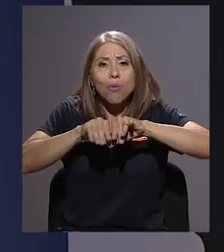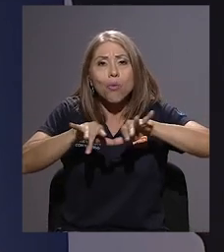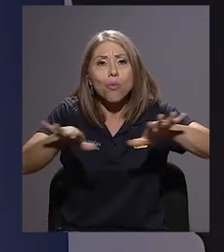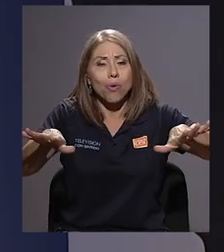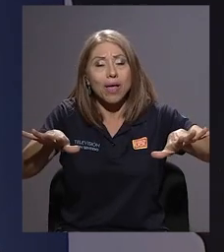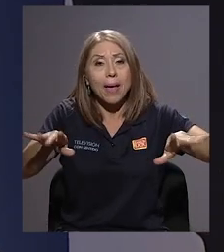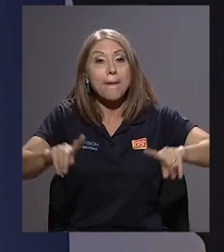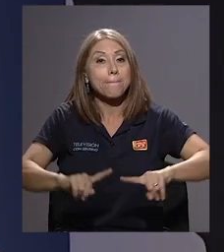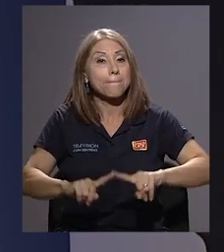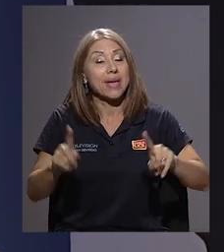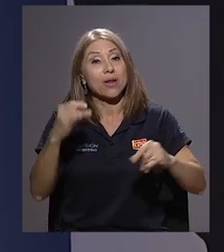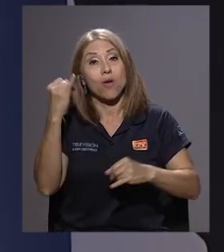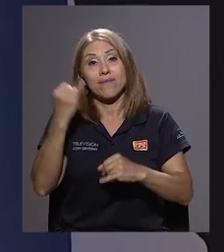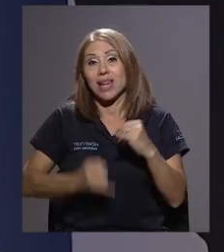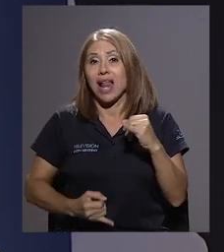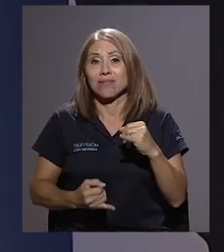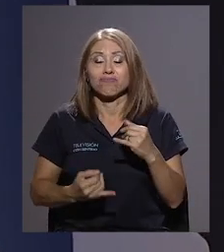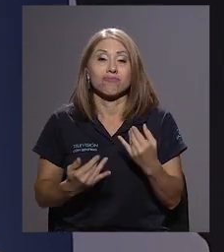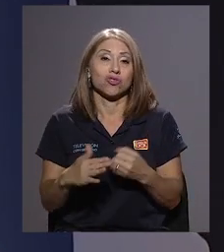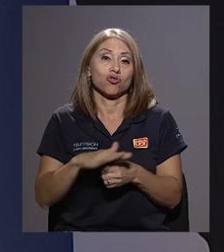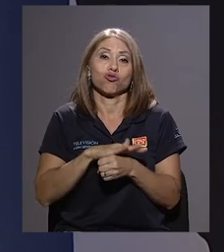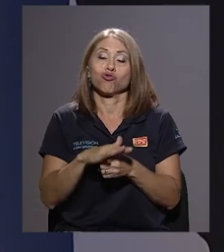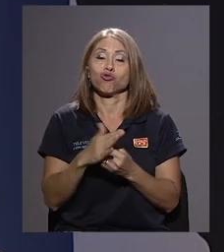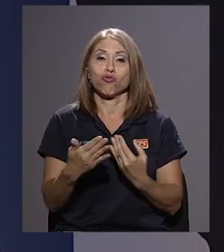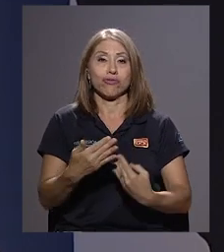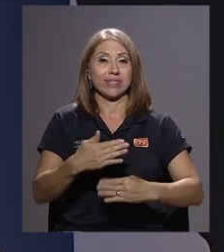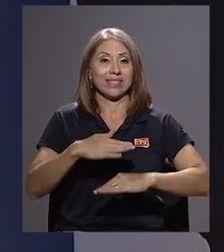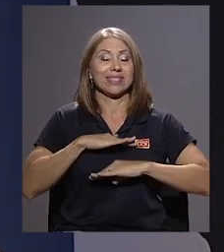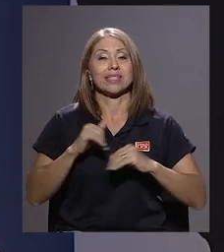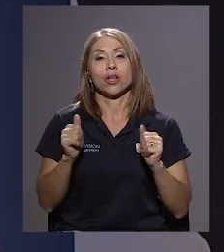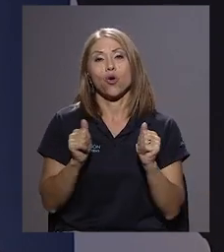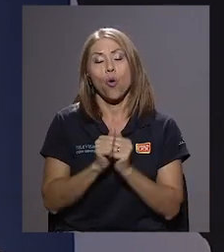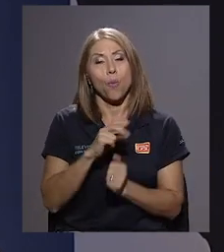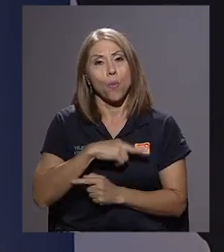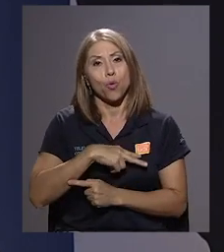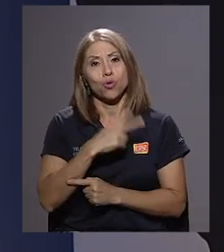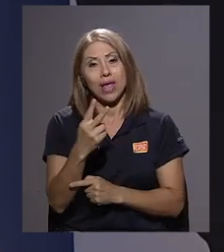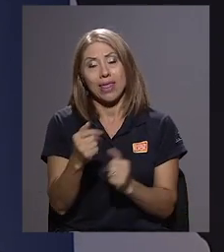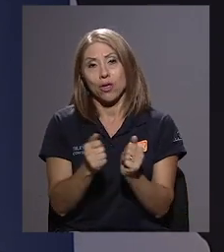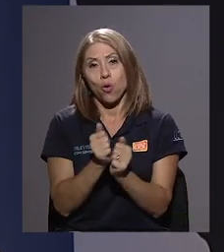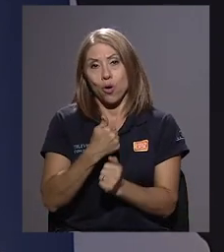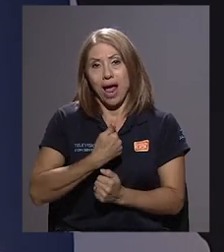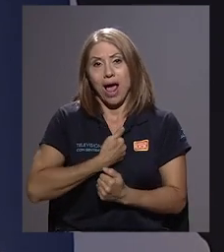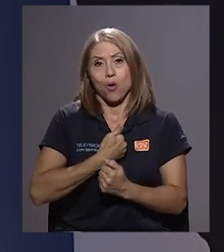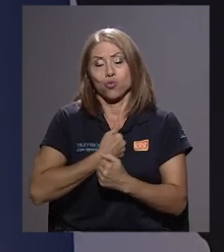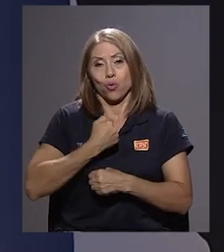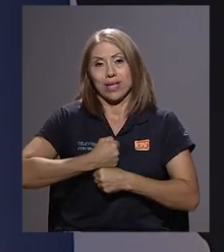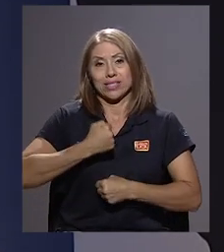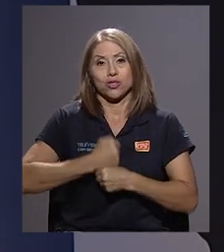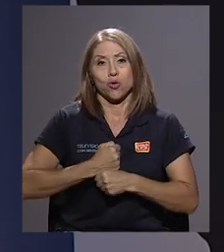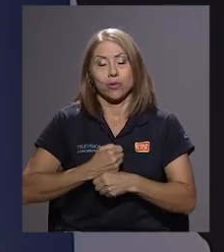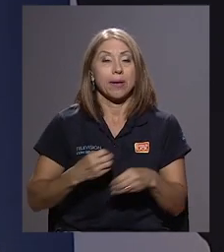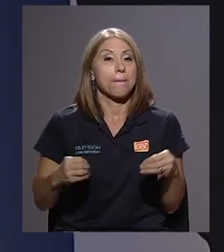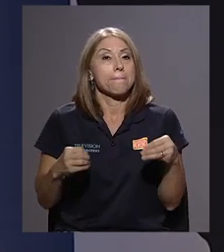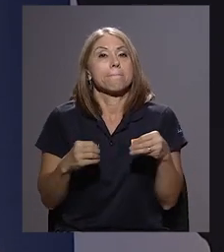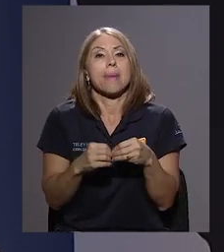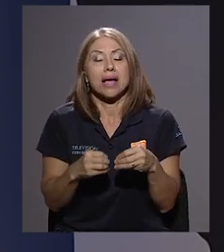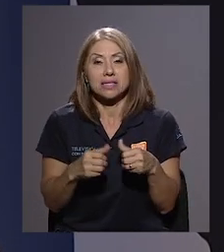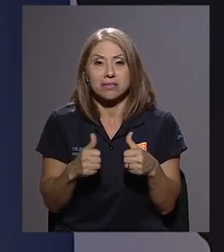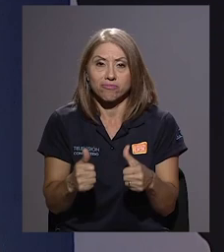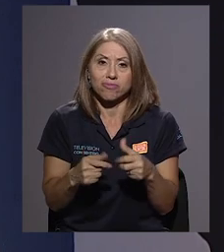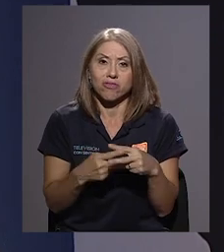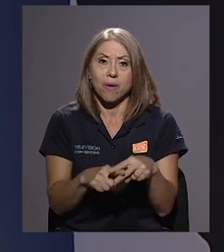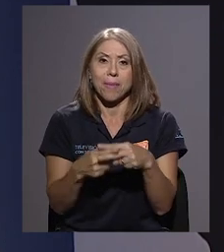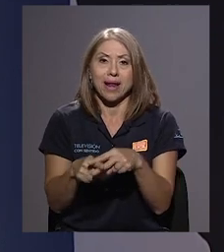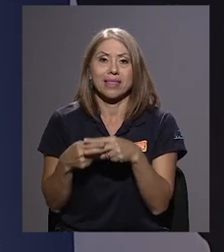bastaría muchísimo con la voluntad y la autogestión que sería mucho más reparativo. Y también